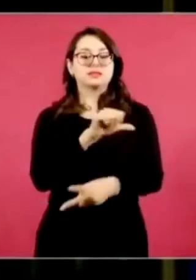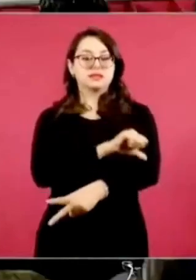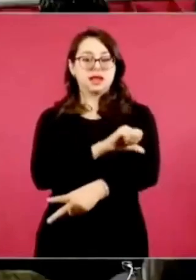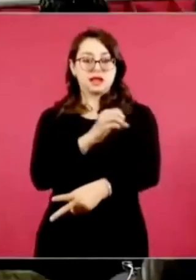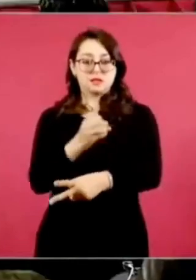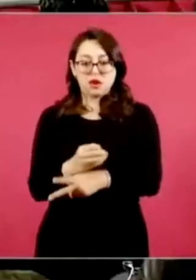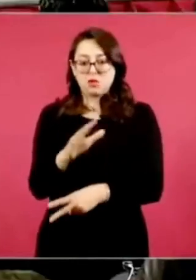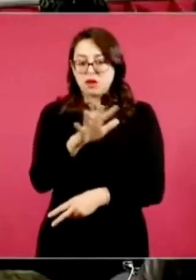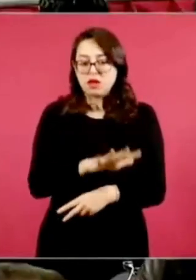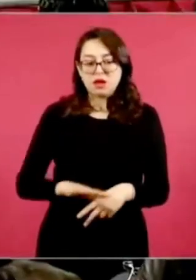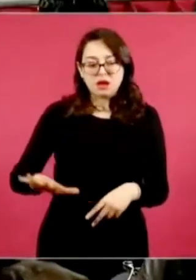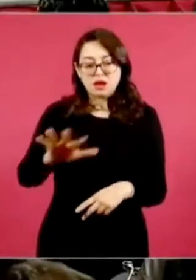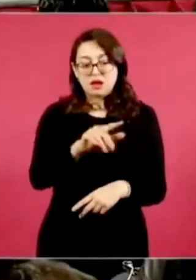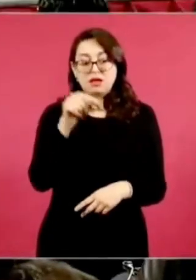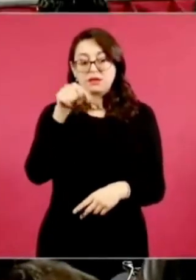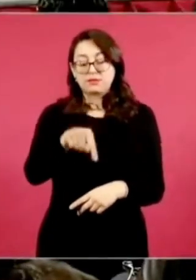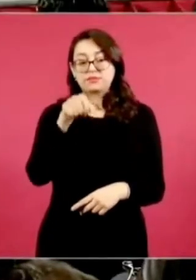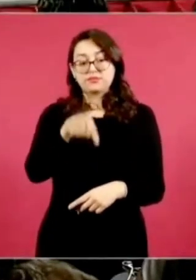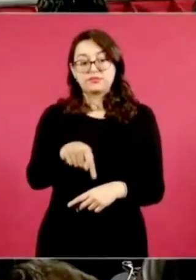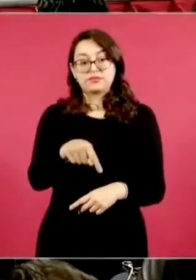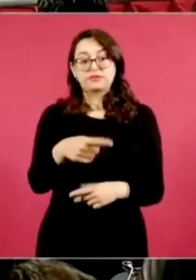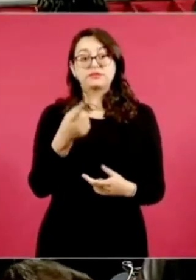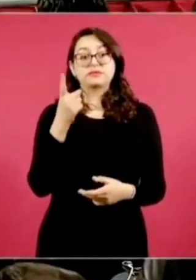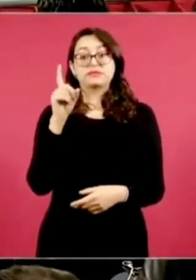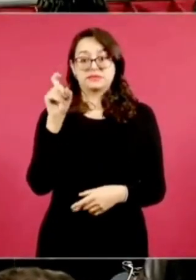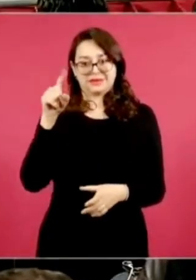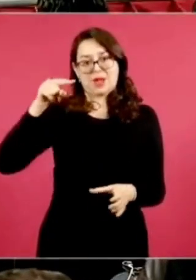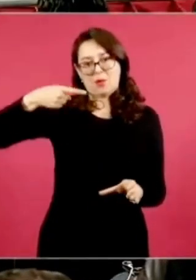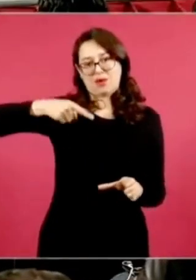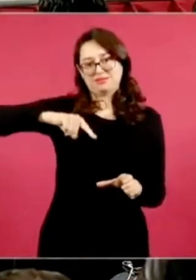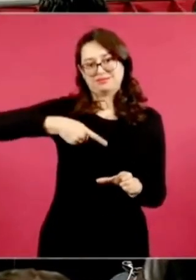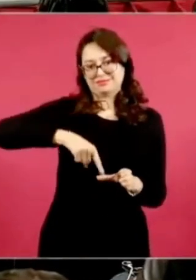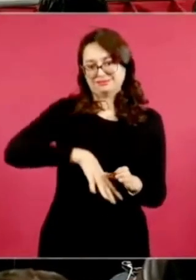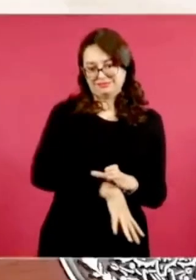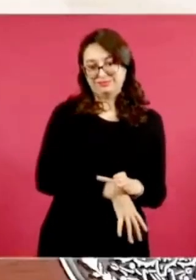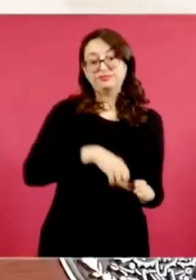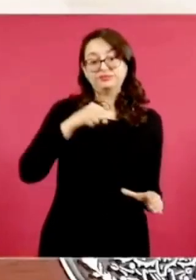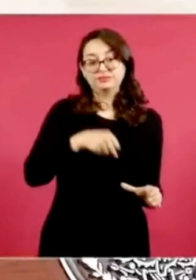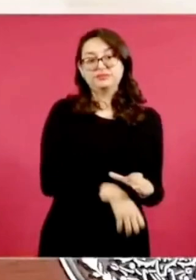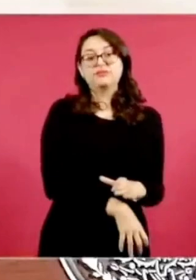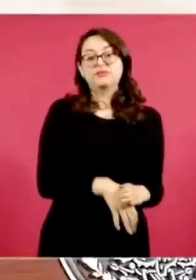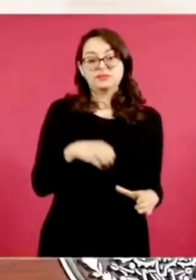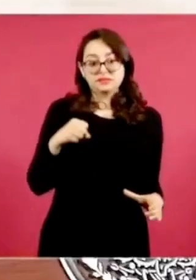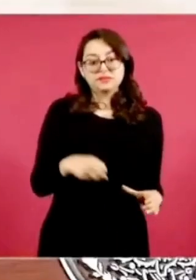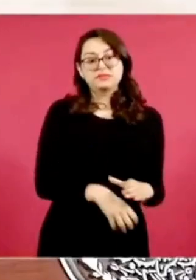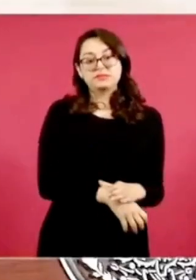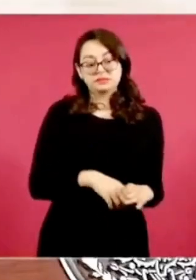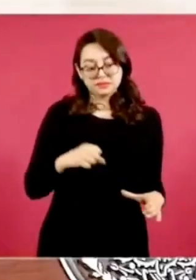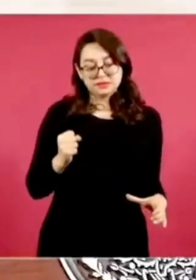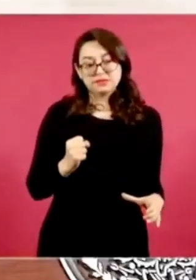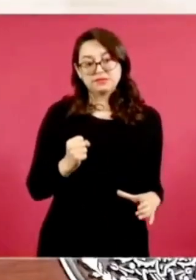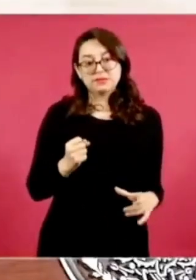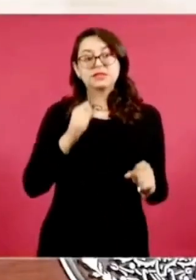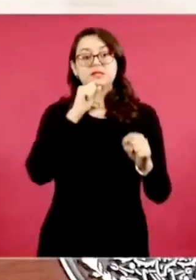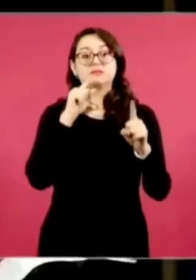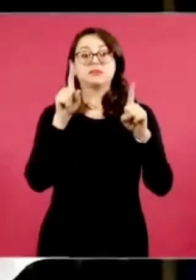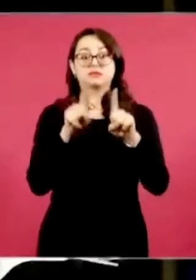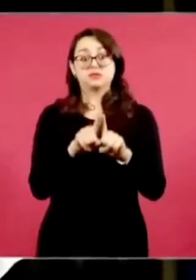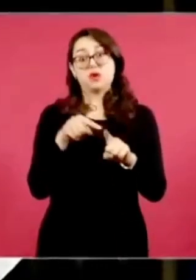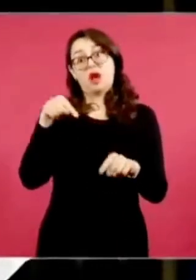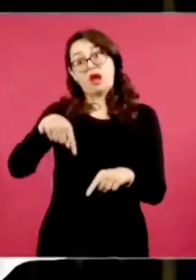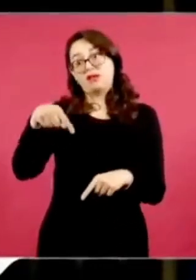son zonas que son la extracción de agua y justo con el tema de los inmobiliarios